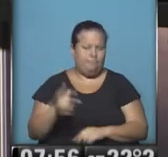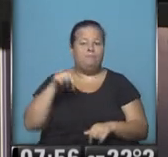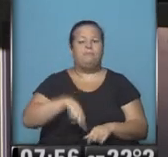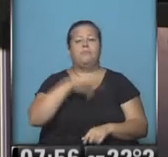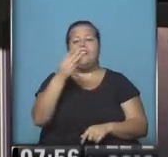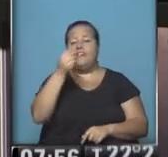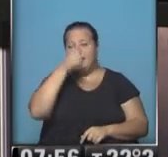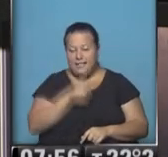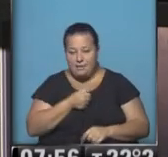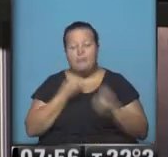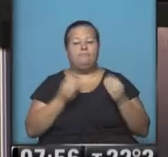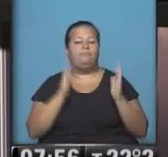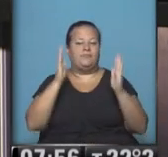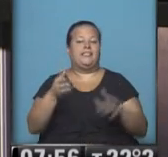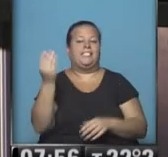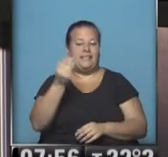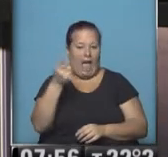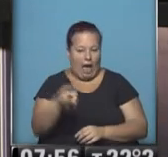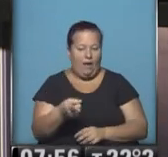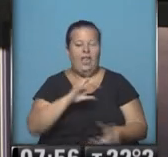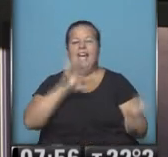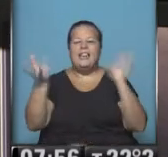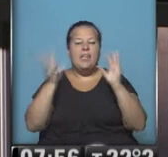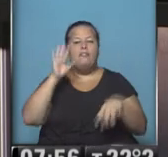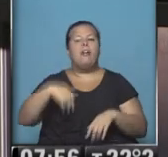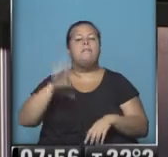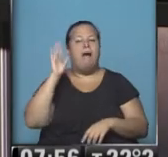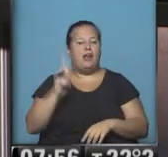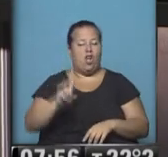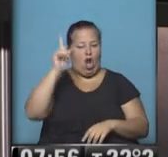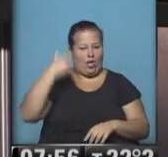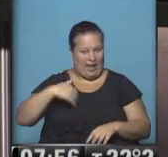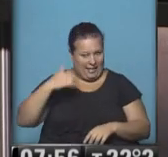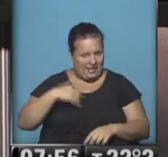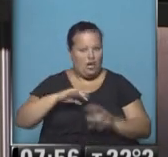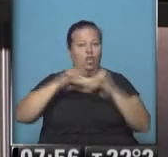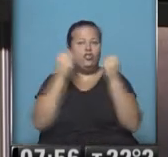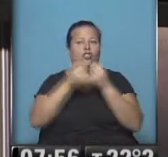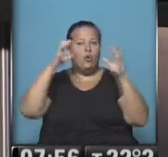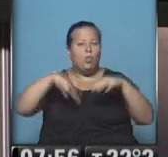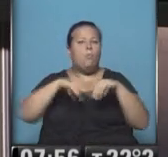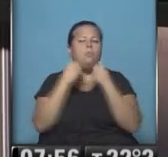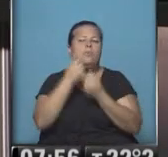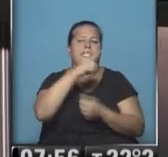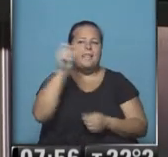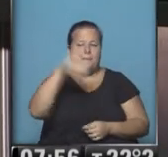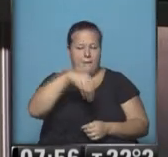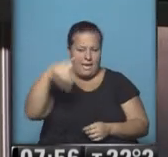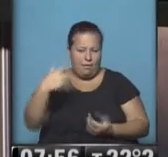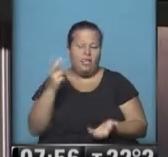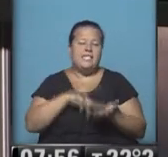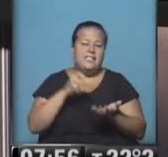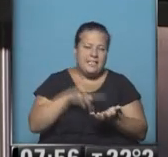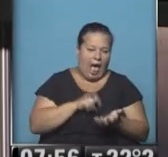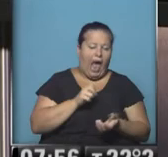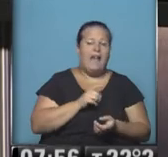vamos al fin de semana, ya nos metemos en el día sábado. El mal tiempo que se concentra en el norte argentino, allí con acumulados que pueden superar los 100 milímetros, en Salta,